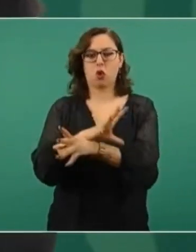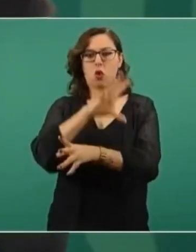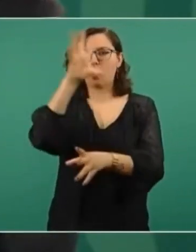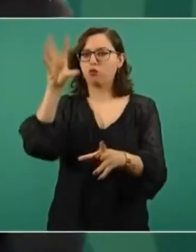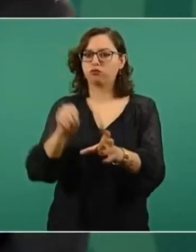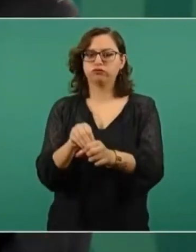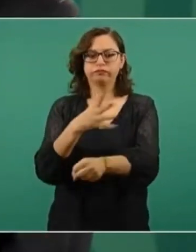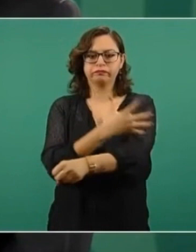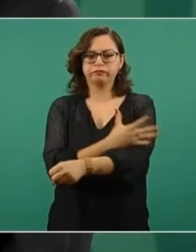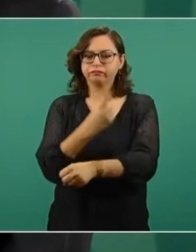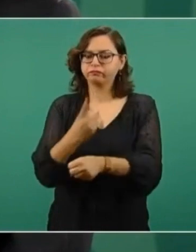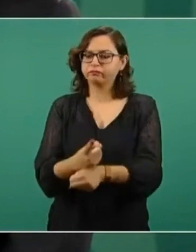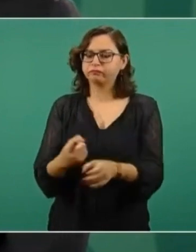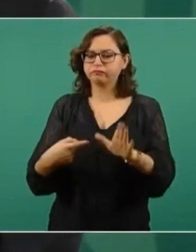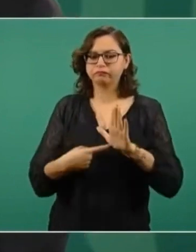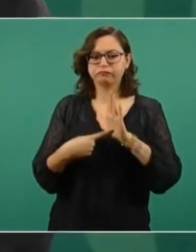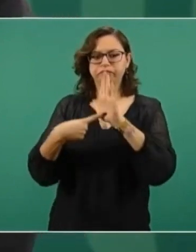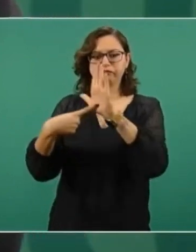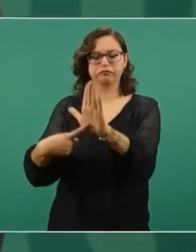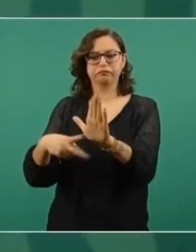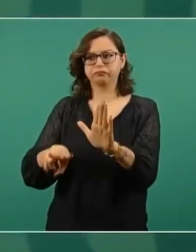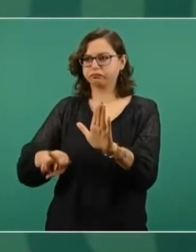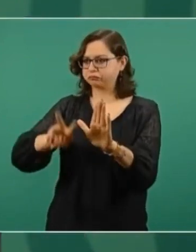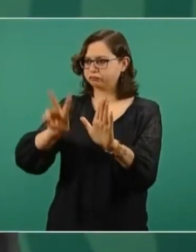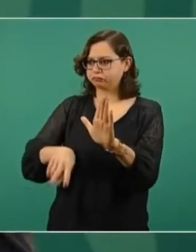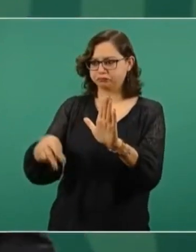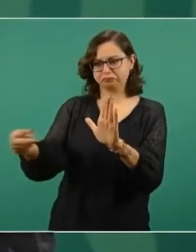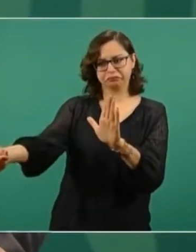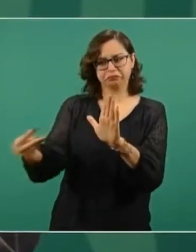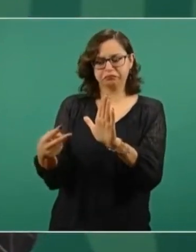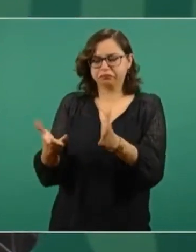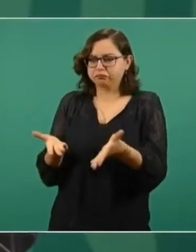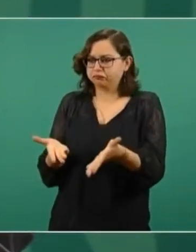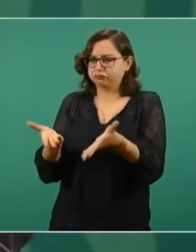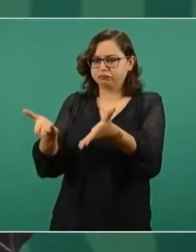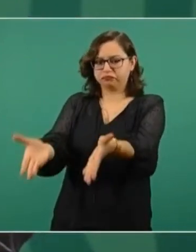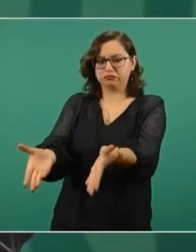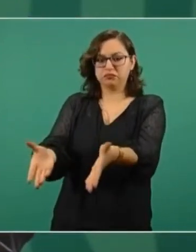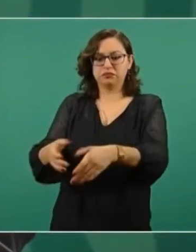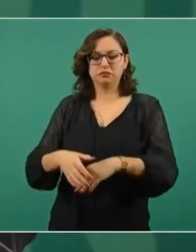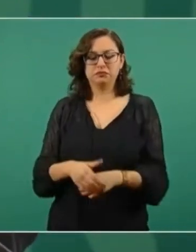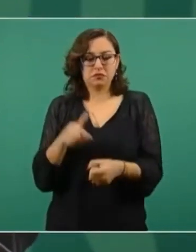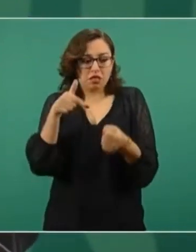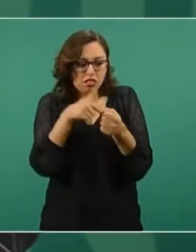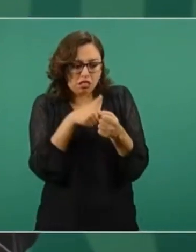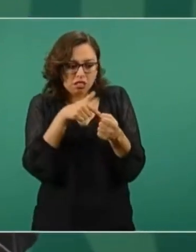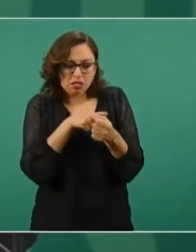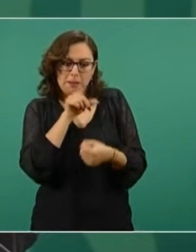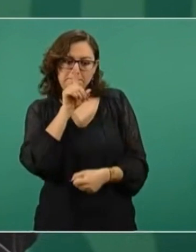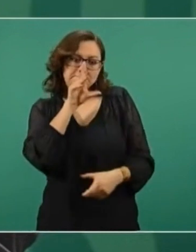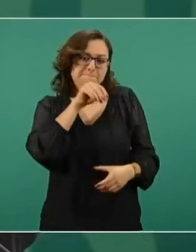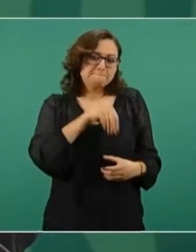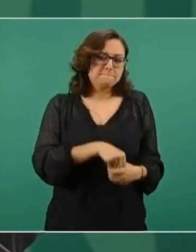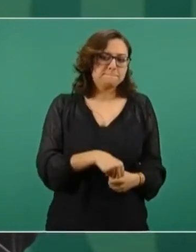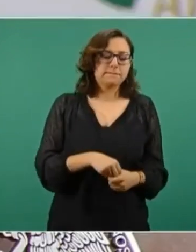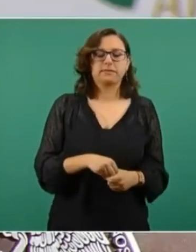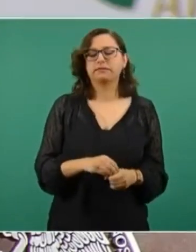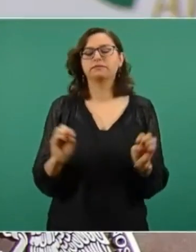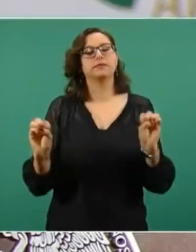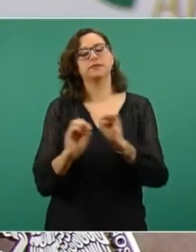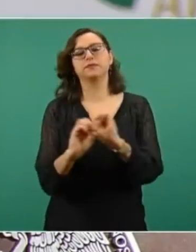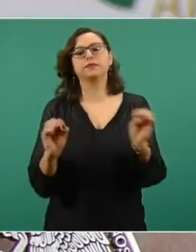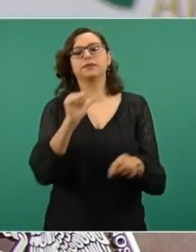verdad, no se les va a ocultar nada, porque